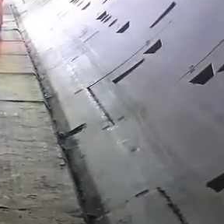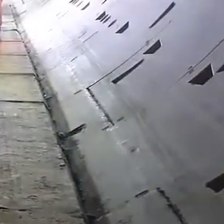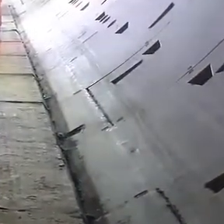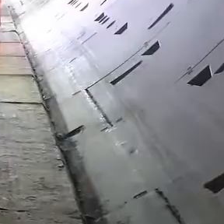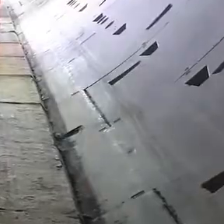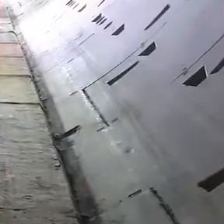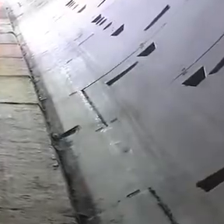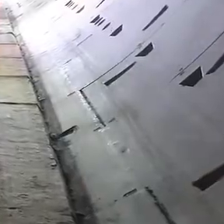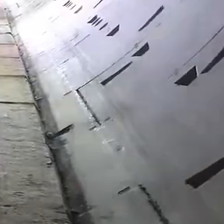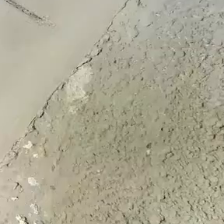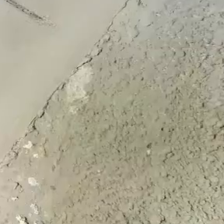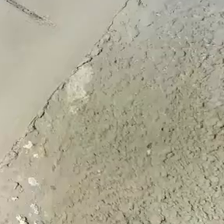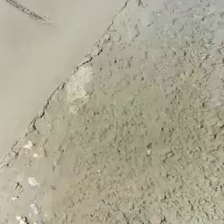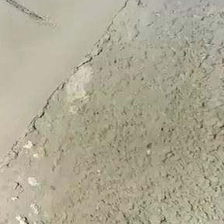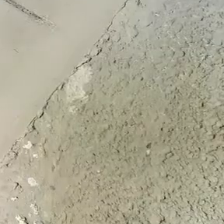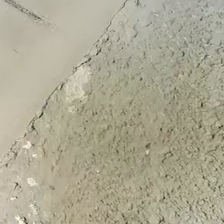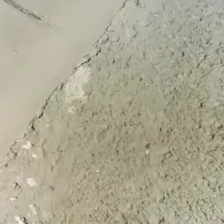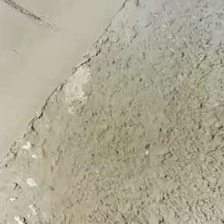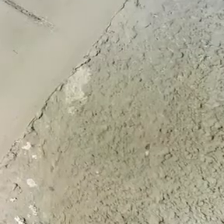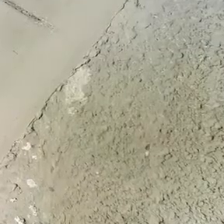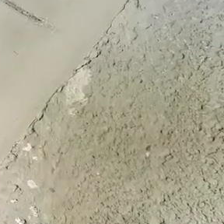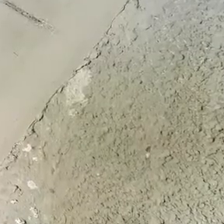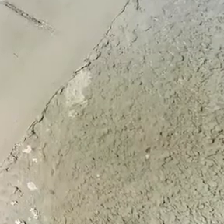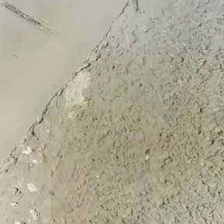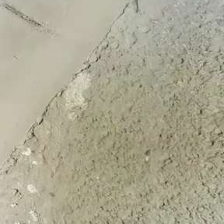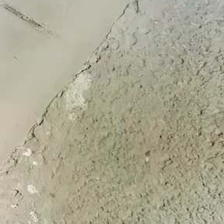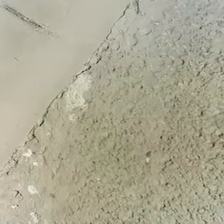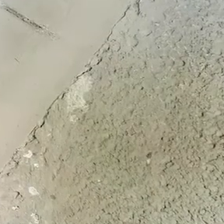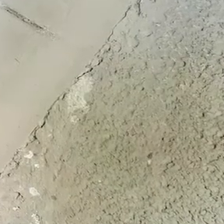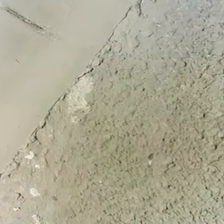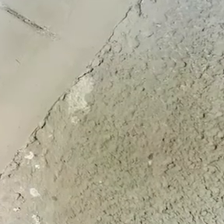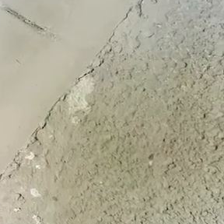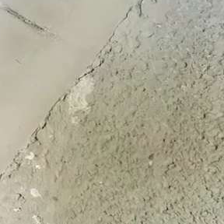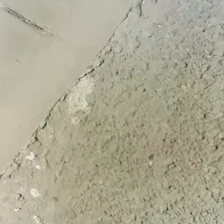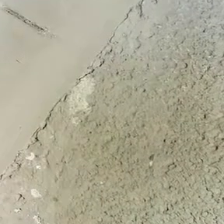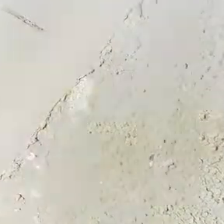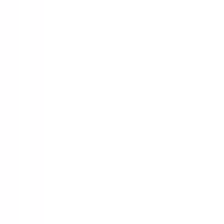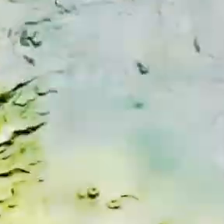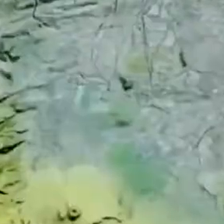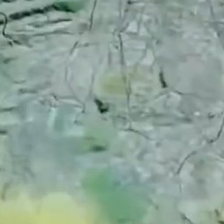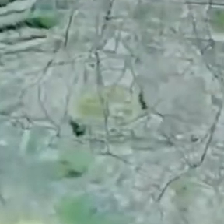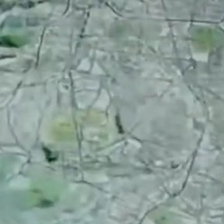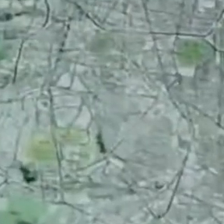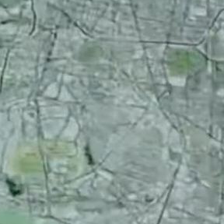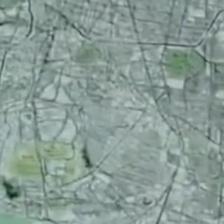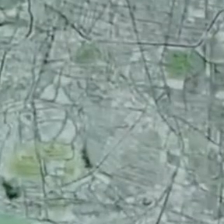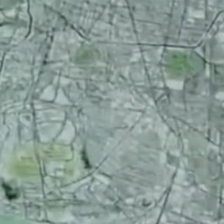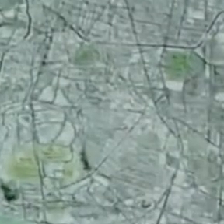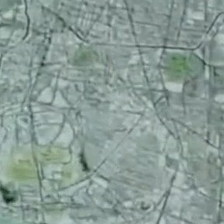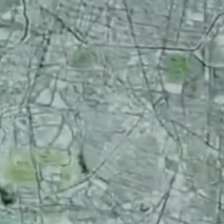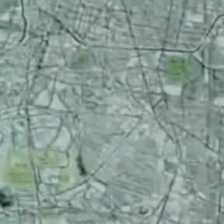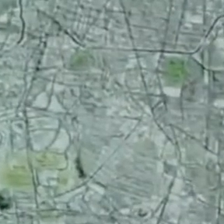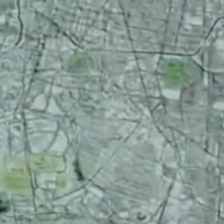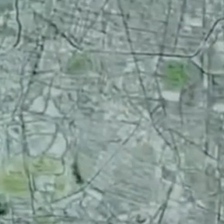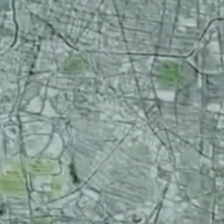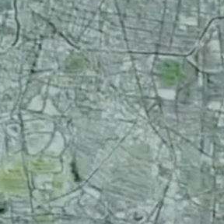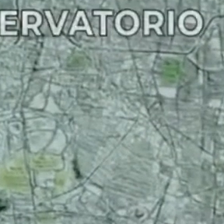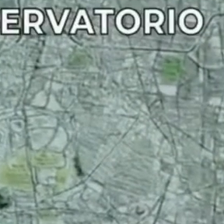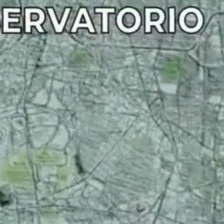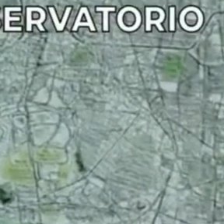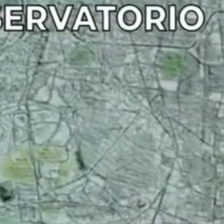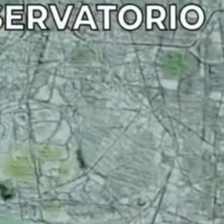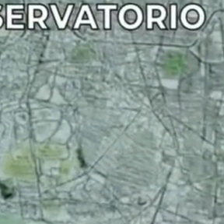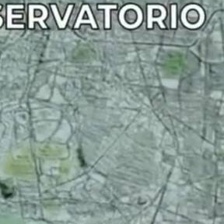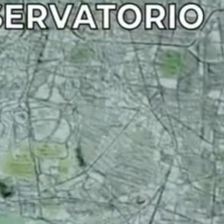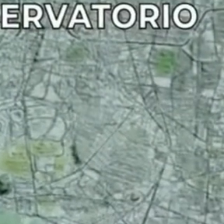vía y se avanza en la colocación de anclajes para las ménsulas de instalaciones. Tramo 3. 17 kilómetros.